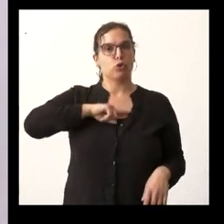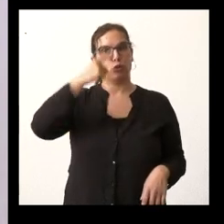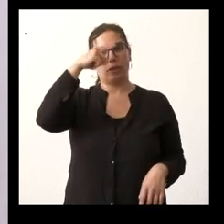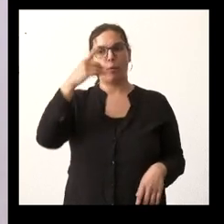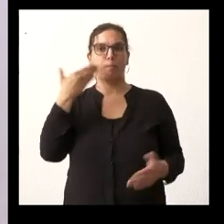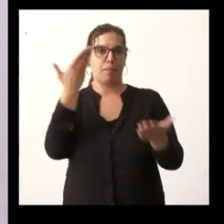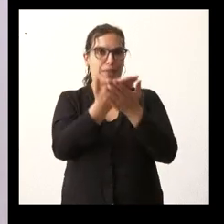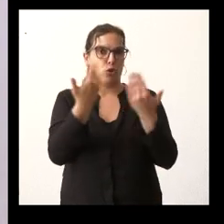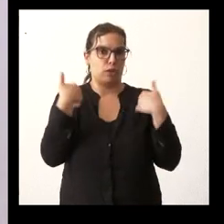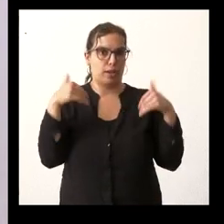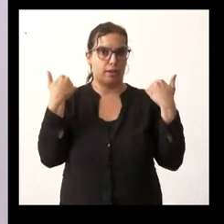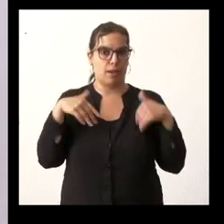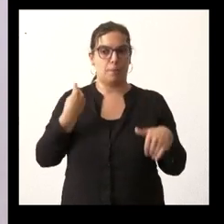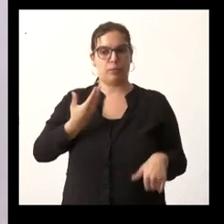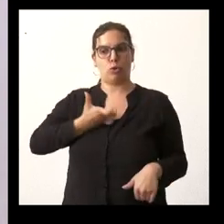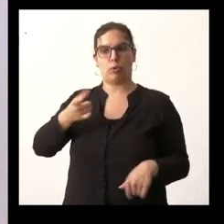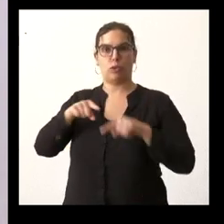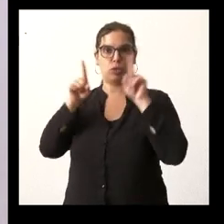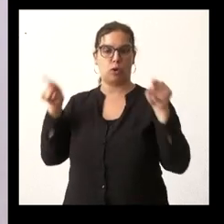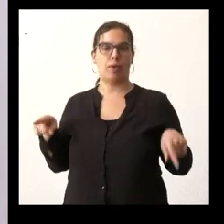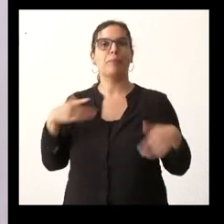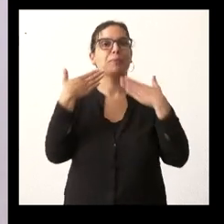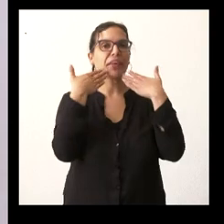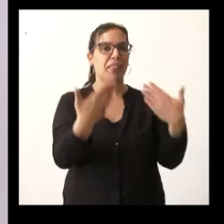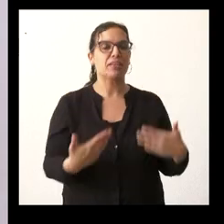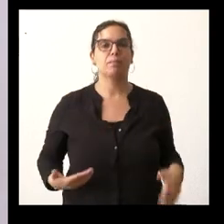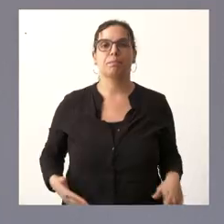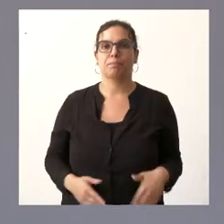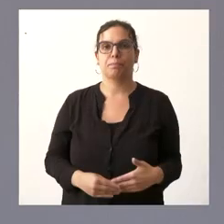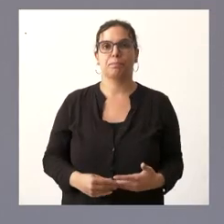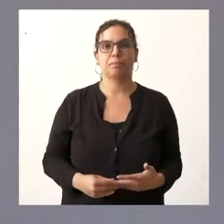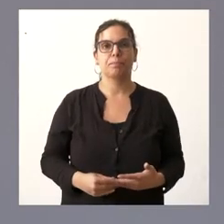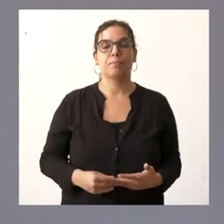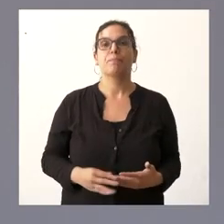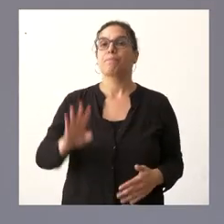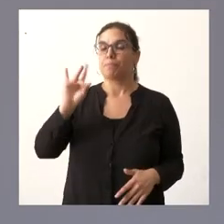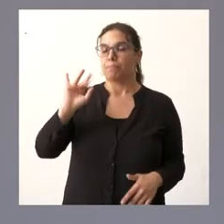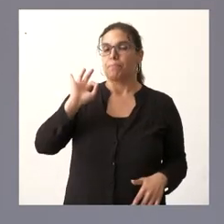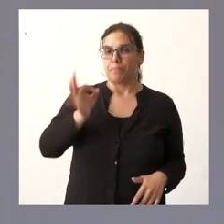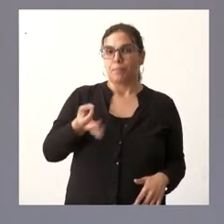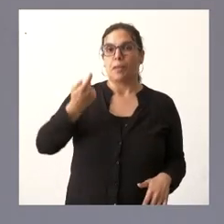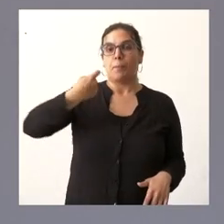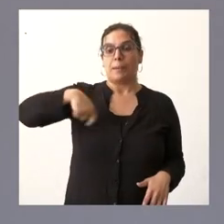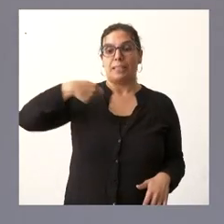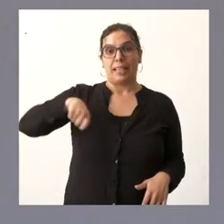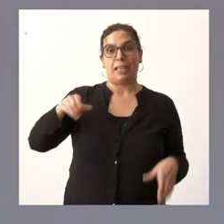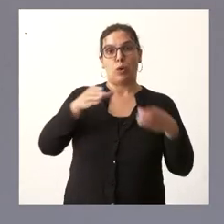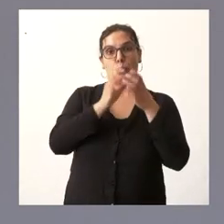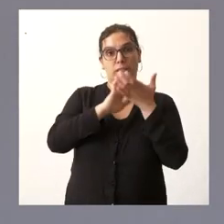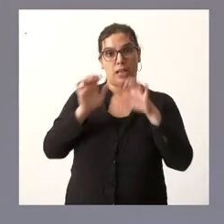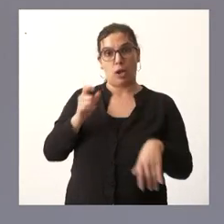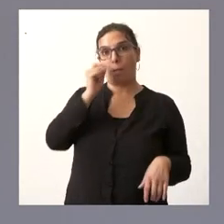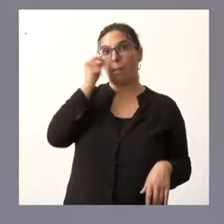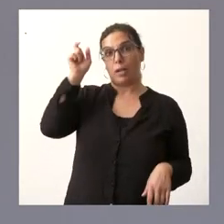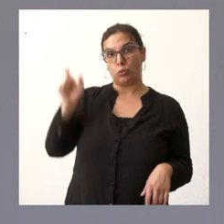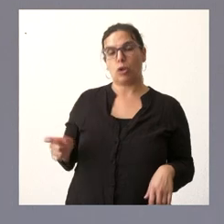solicitado por parte del ayuntamiento de Segovia gracias Sí pues efectivamente el presidente de la Junta de Castilla y León la profesora